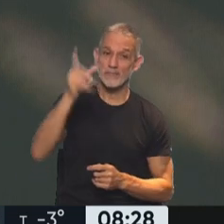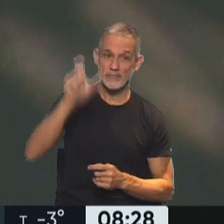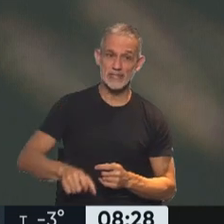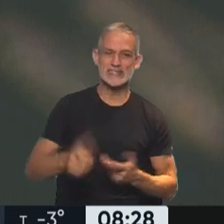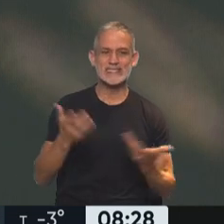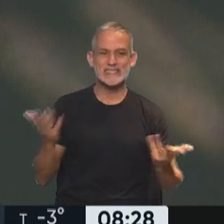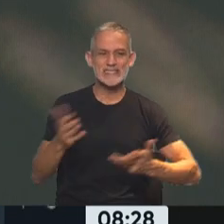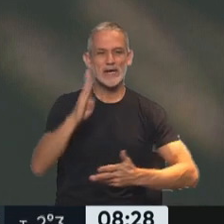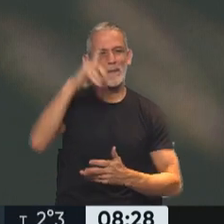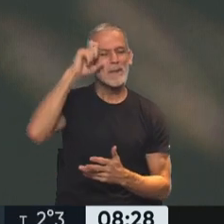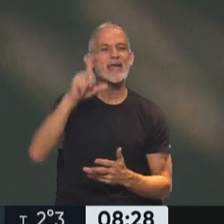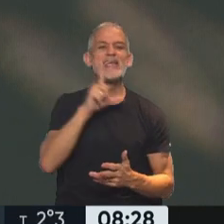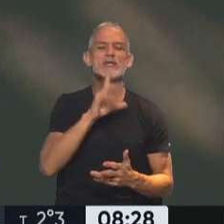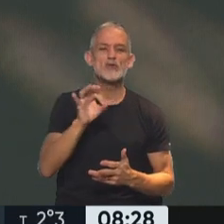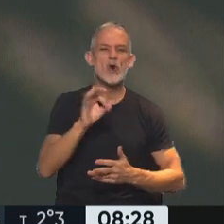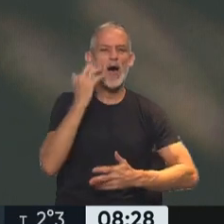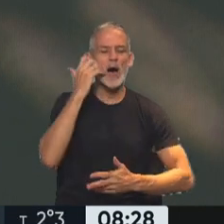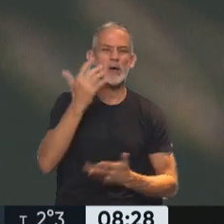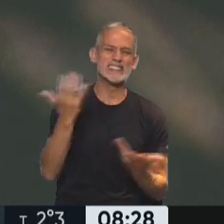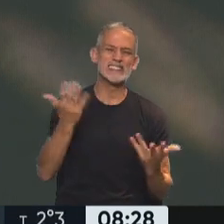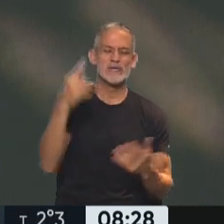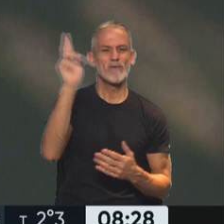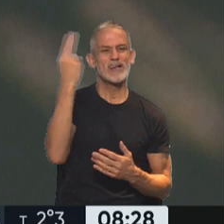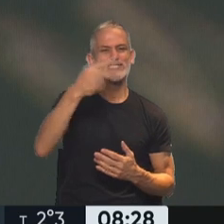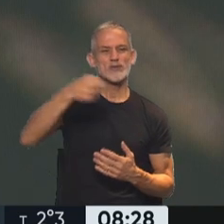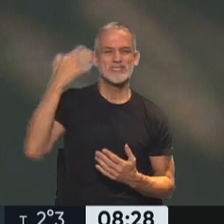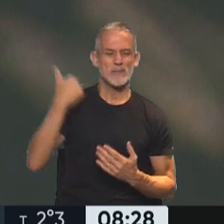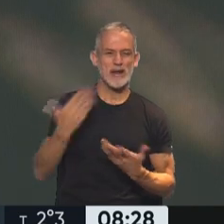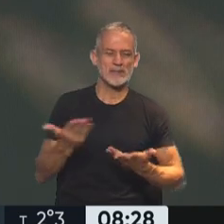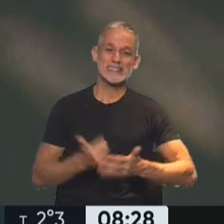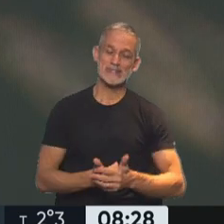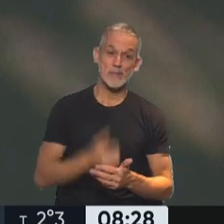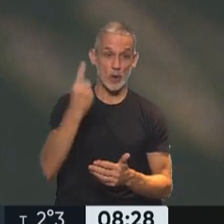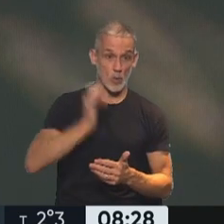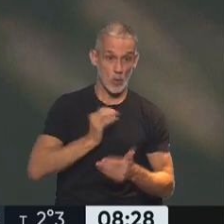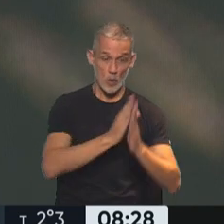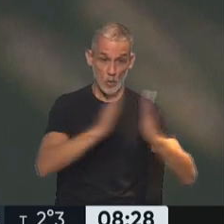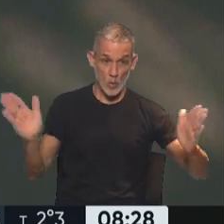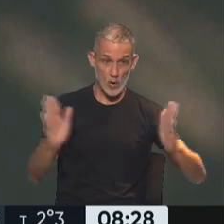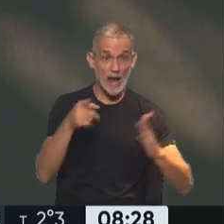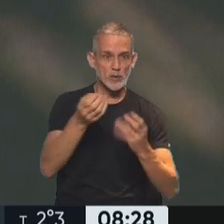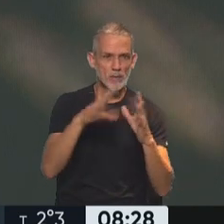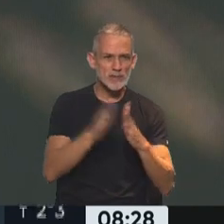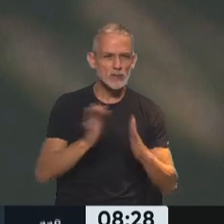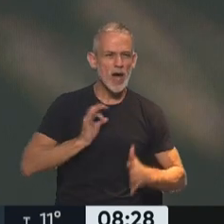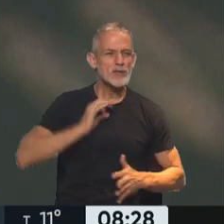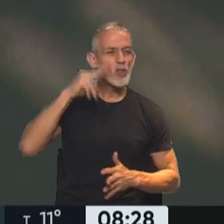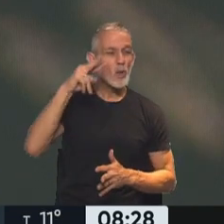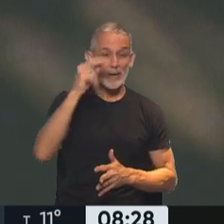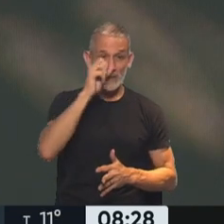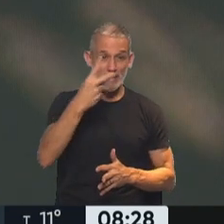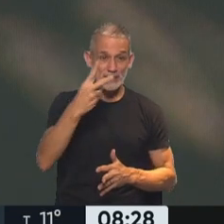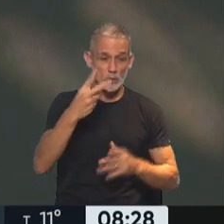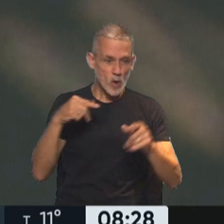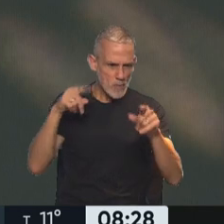Belito, que era el abuelo influencer, falleció la semana pasada, pero en menos de un año, él empezó en 2021, logró más